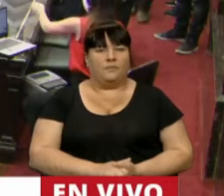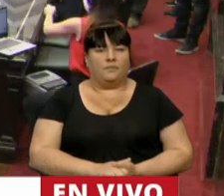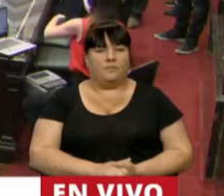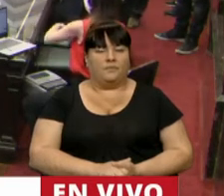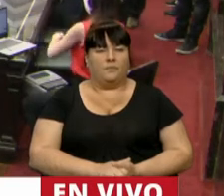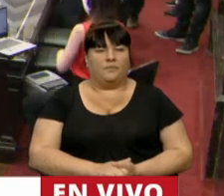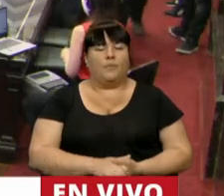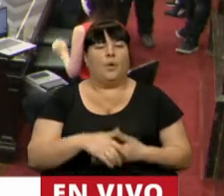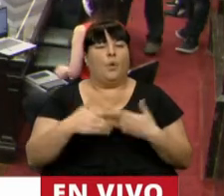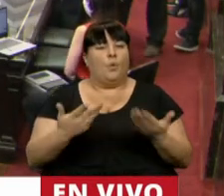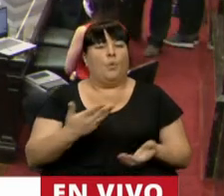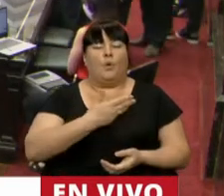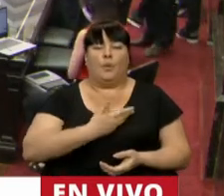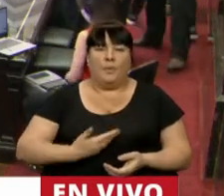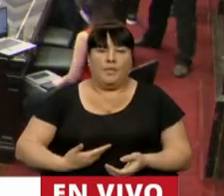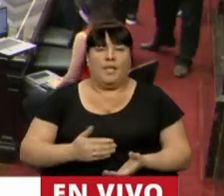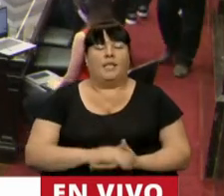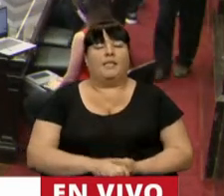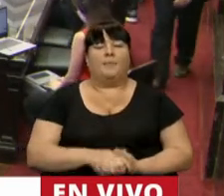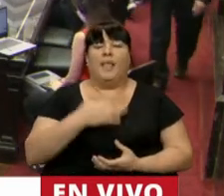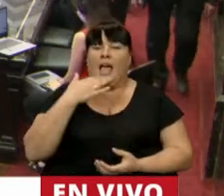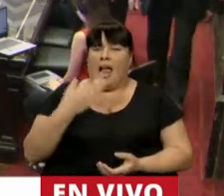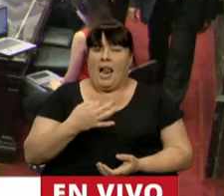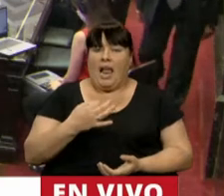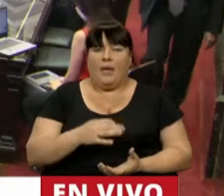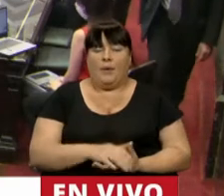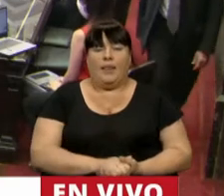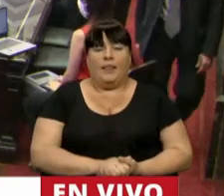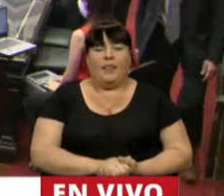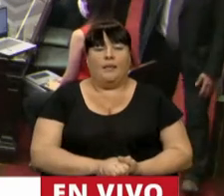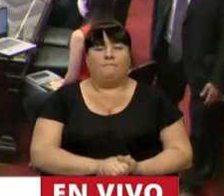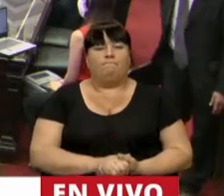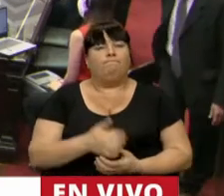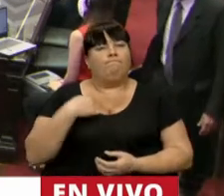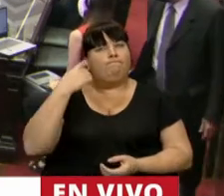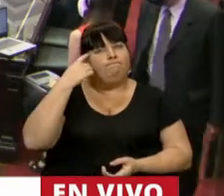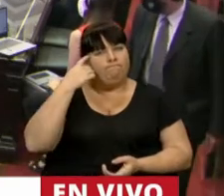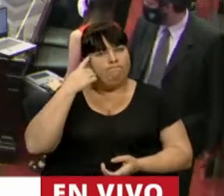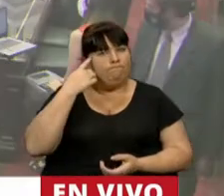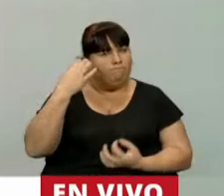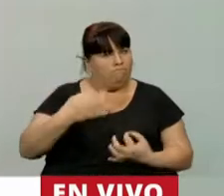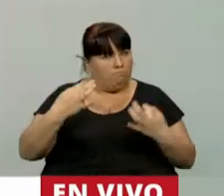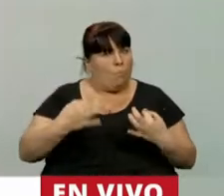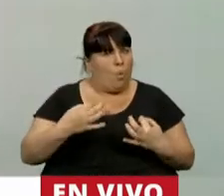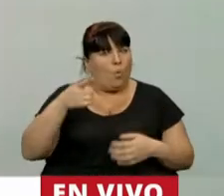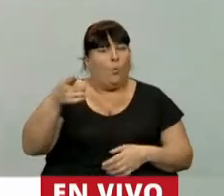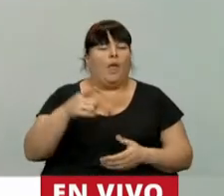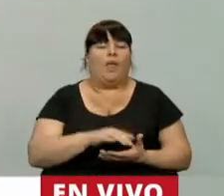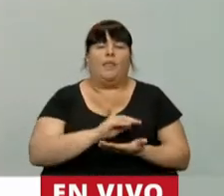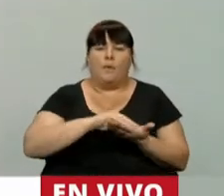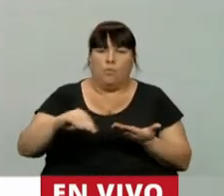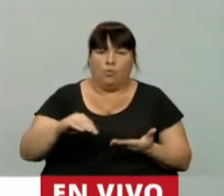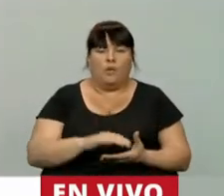Bueno, señor presidente, la verdad que me parece correcta la actitud que ha tomado